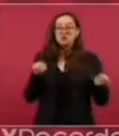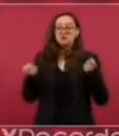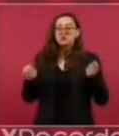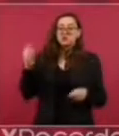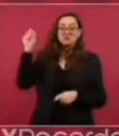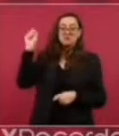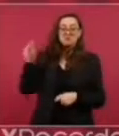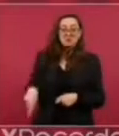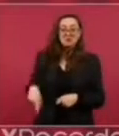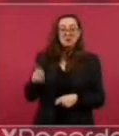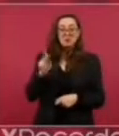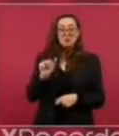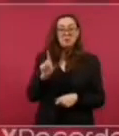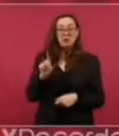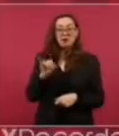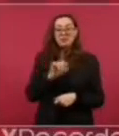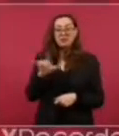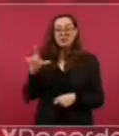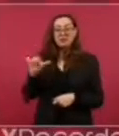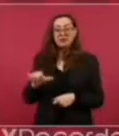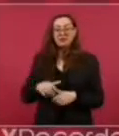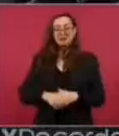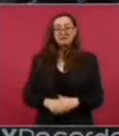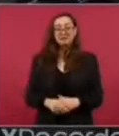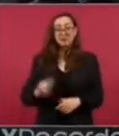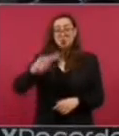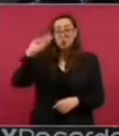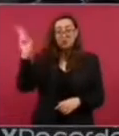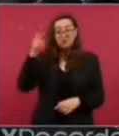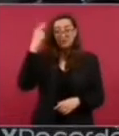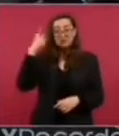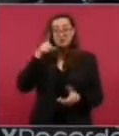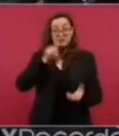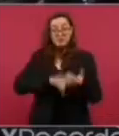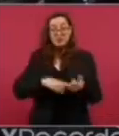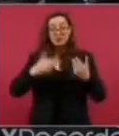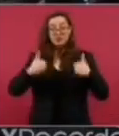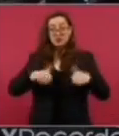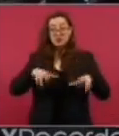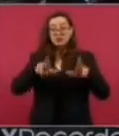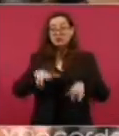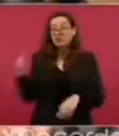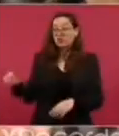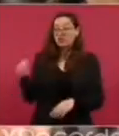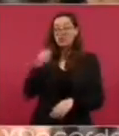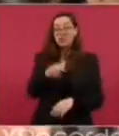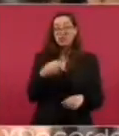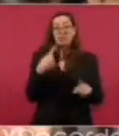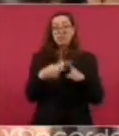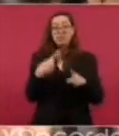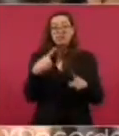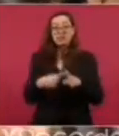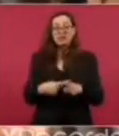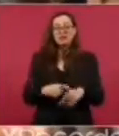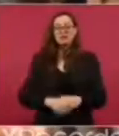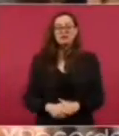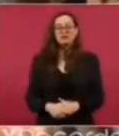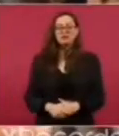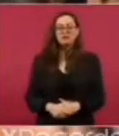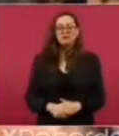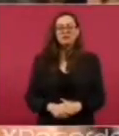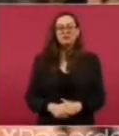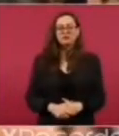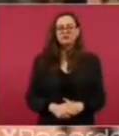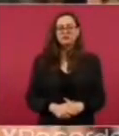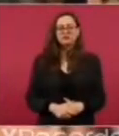¿Y él pone a los rectores? Pues no, de hecho ya es un monopolio total porque todas las empresas que